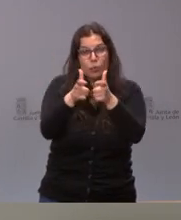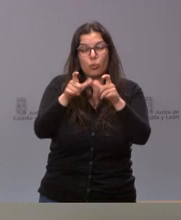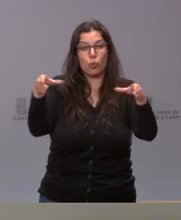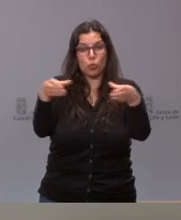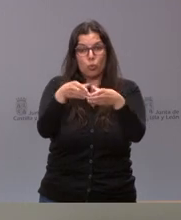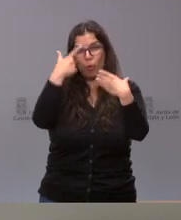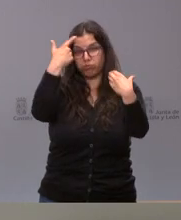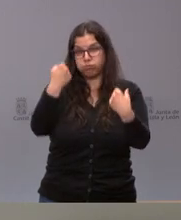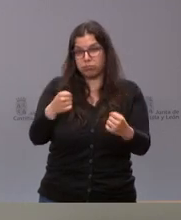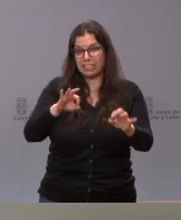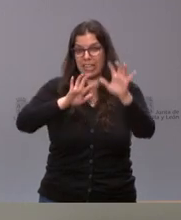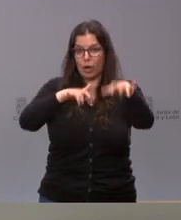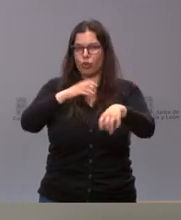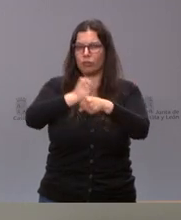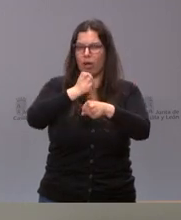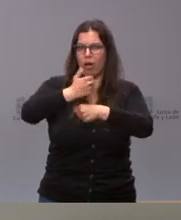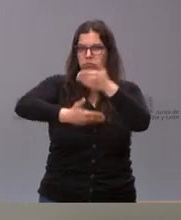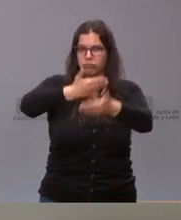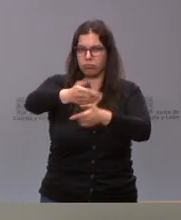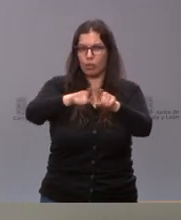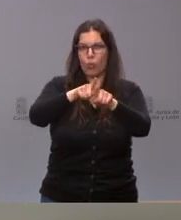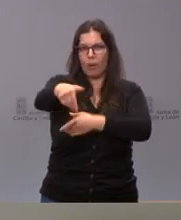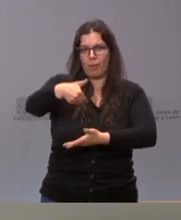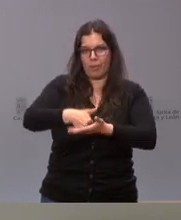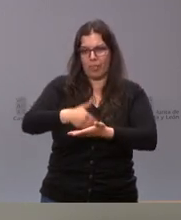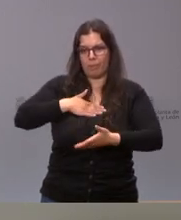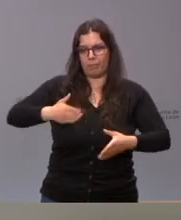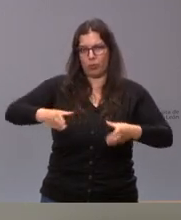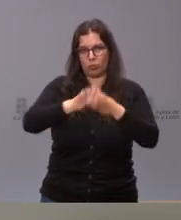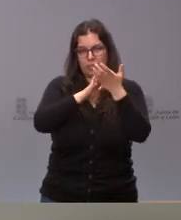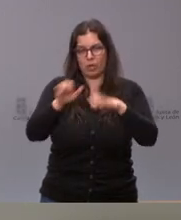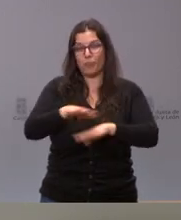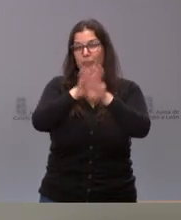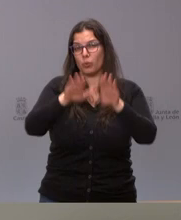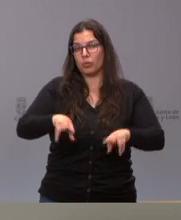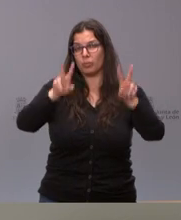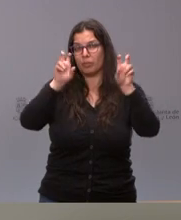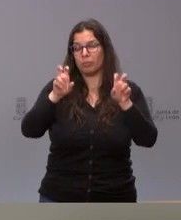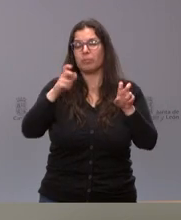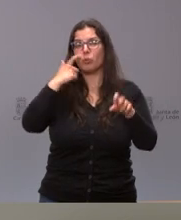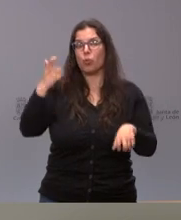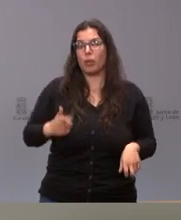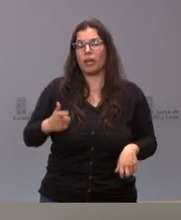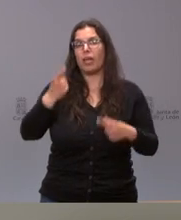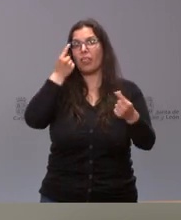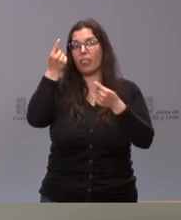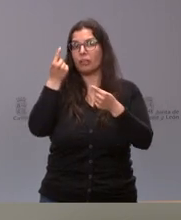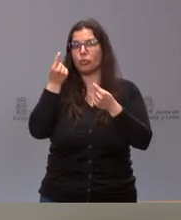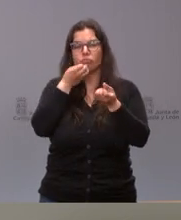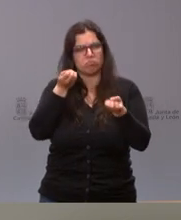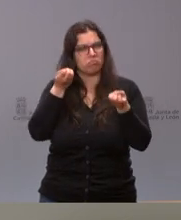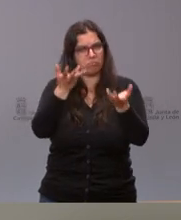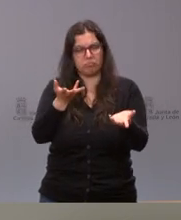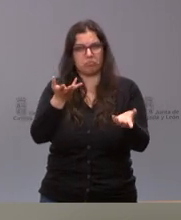seguir haciendo sus tareas como en su momento se nos pidió a la Junta de Castilla y León y finalmente en el caso de Ucrania ningún problema en